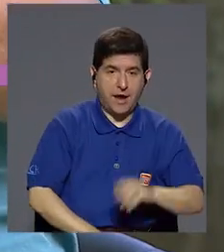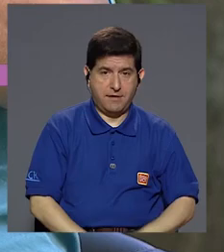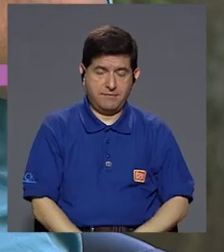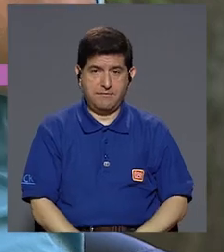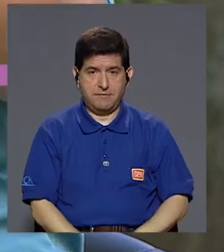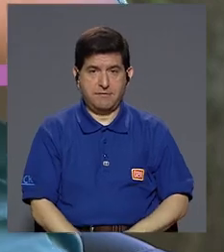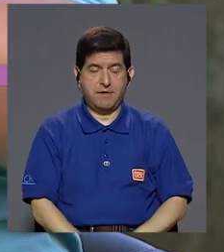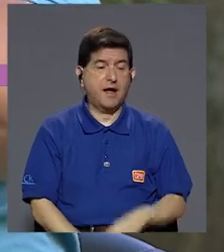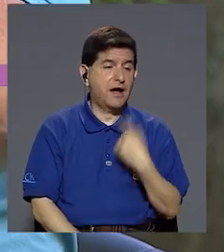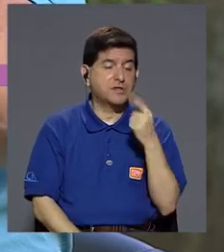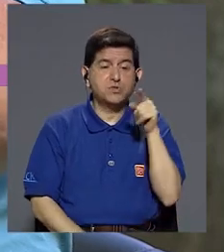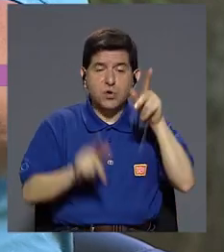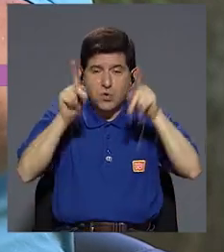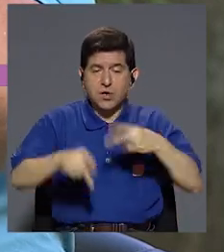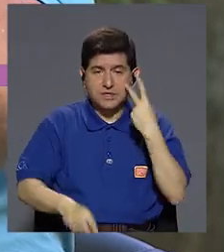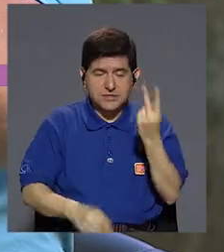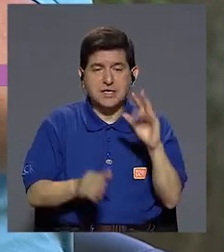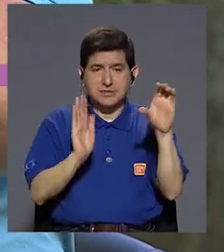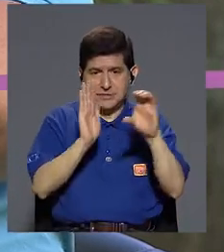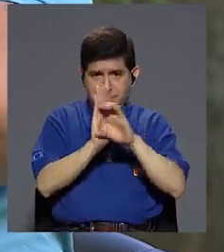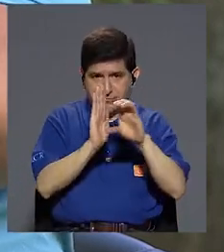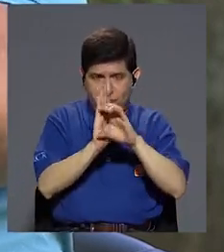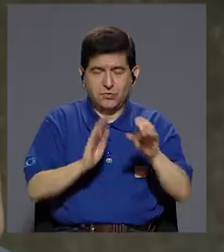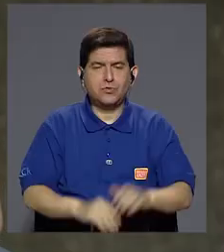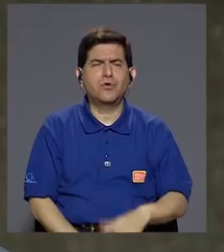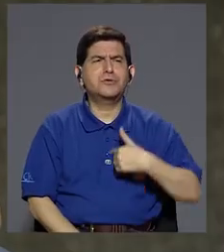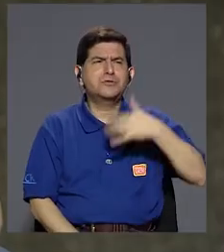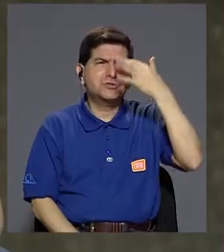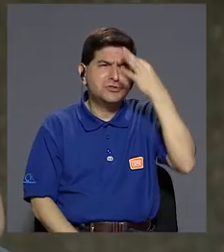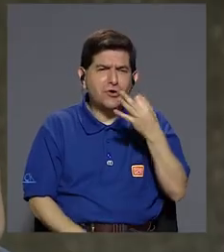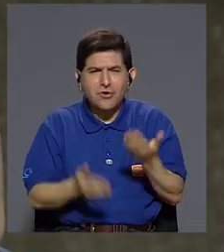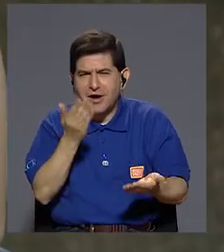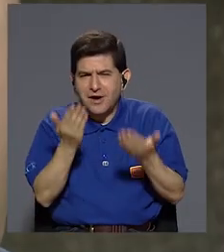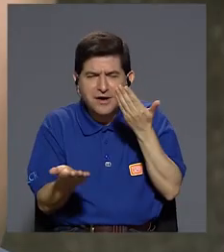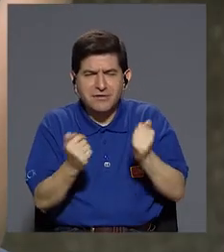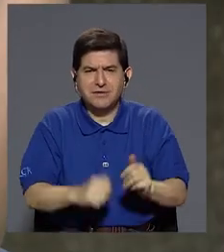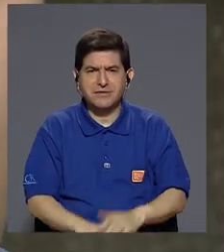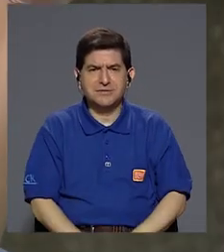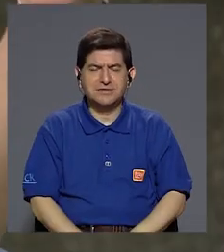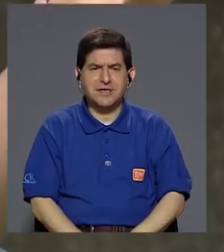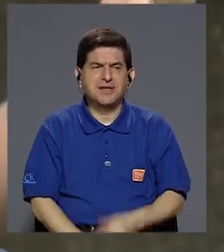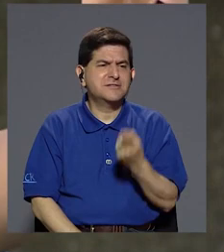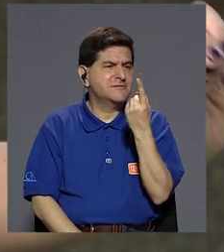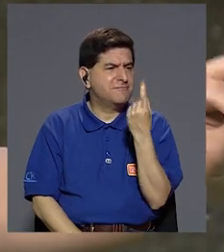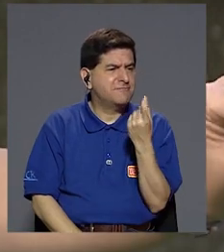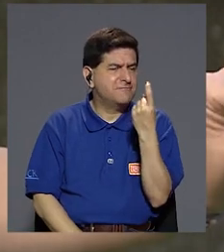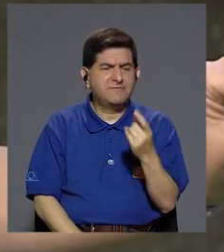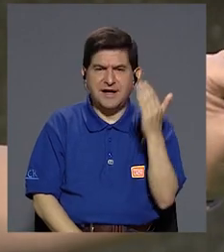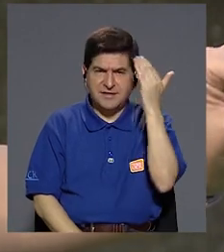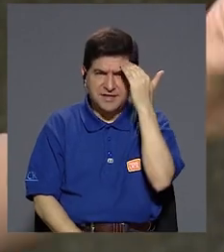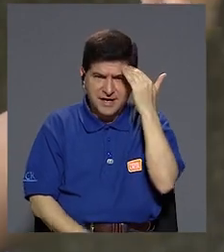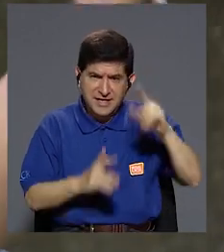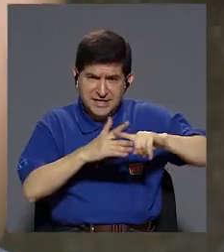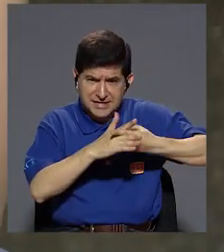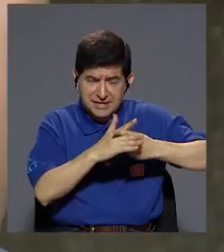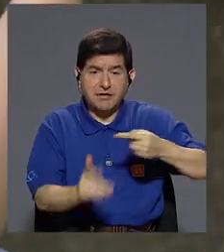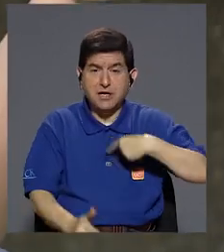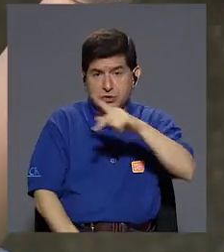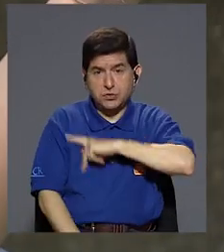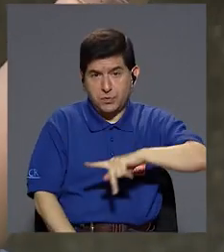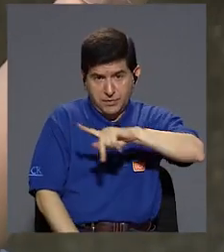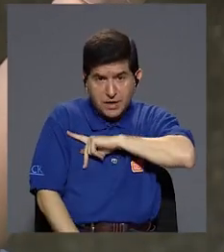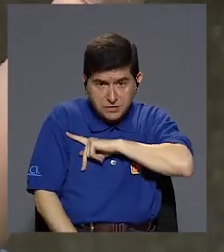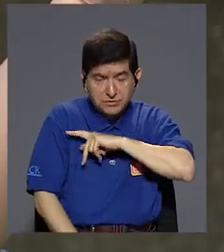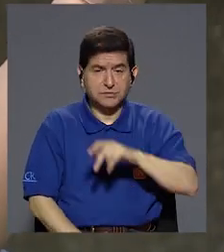foto la van a ver esas personas. Realmente yo pienso, Andrés, que quizá lo que nos hace falta es conocer esas herramientas. Yo en lo